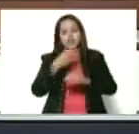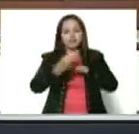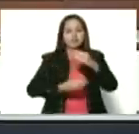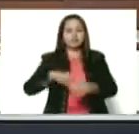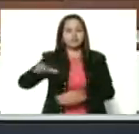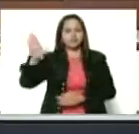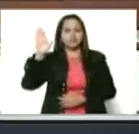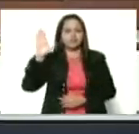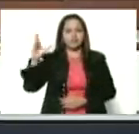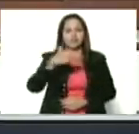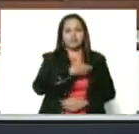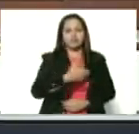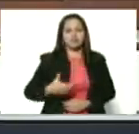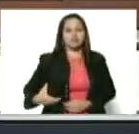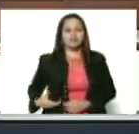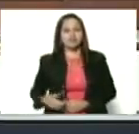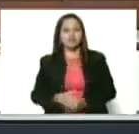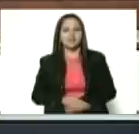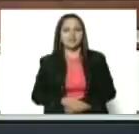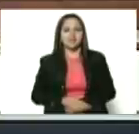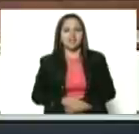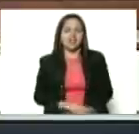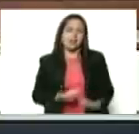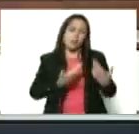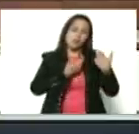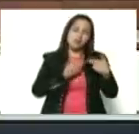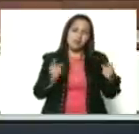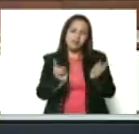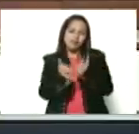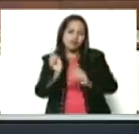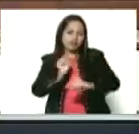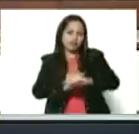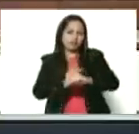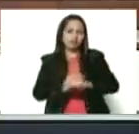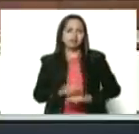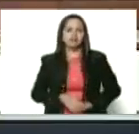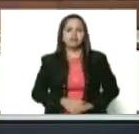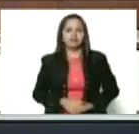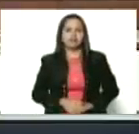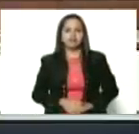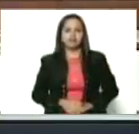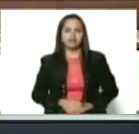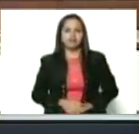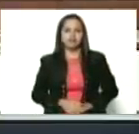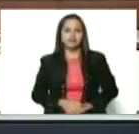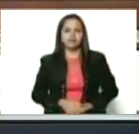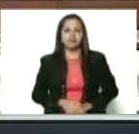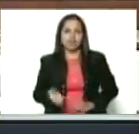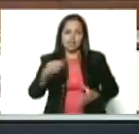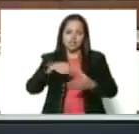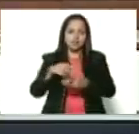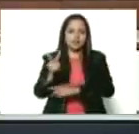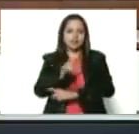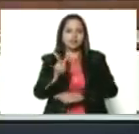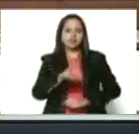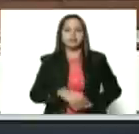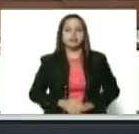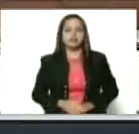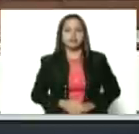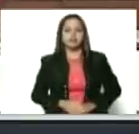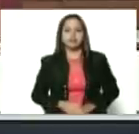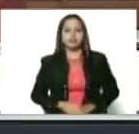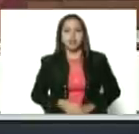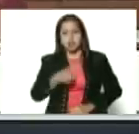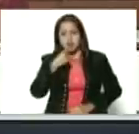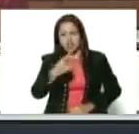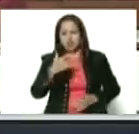presidente encargado, presidente interino de la República. Lo